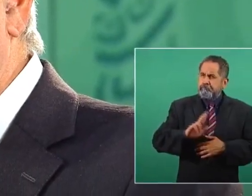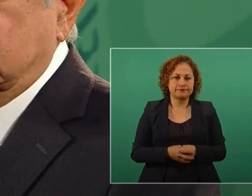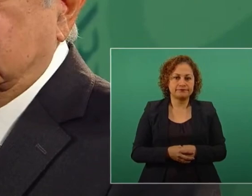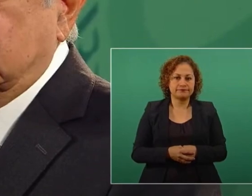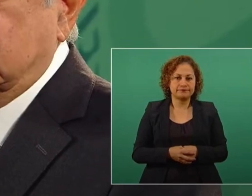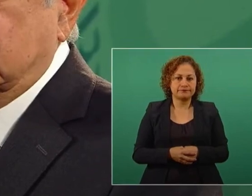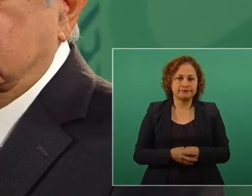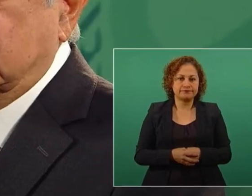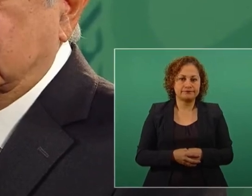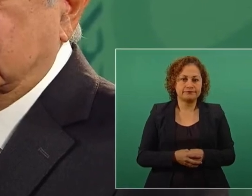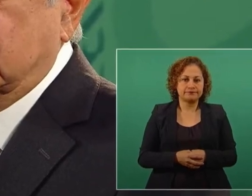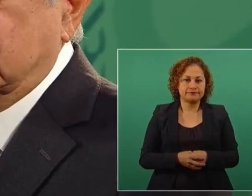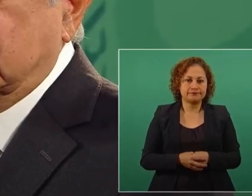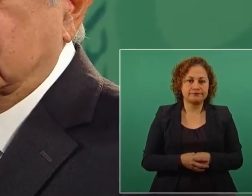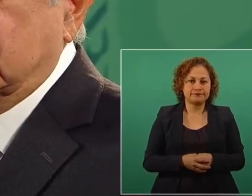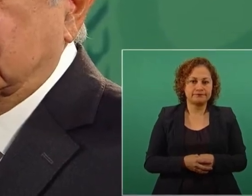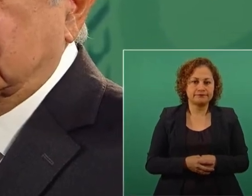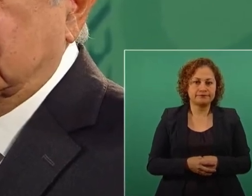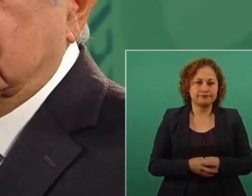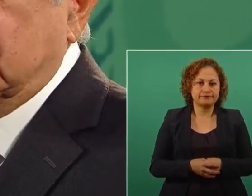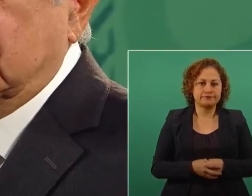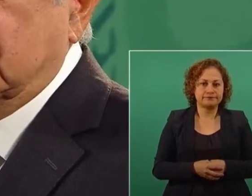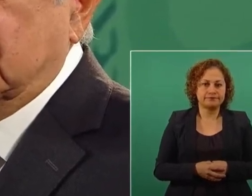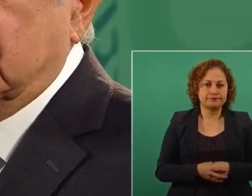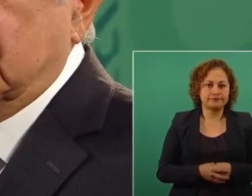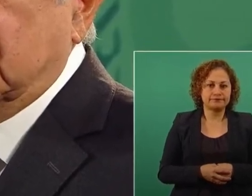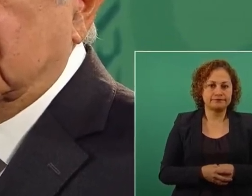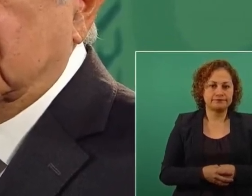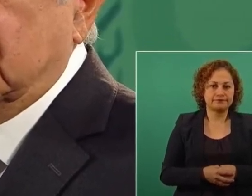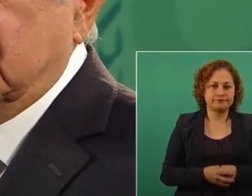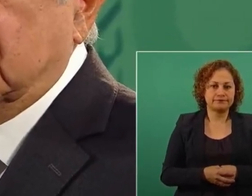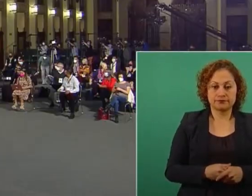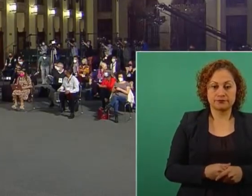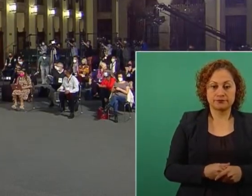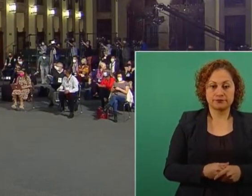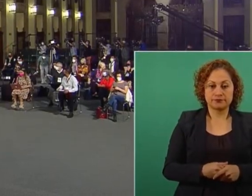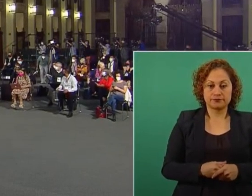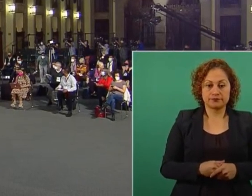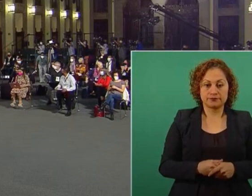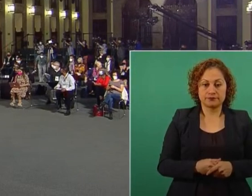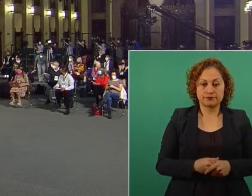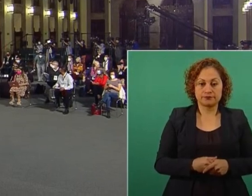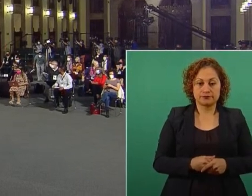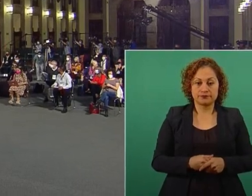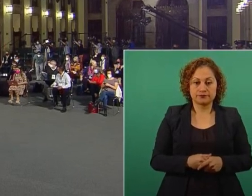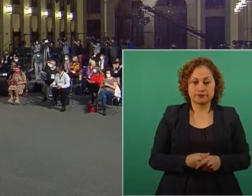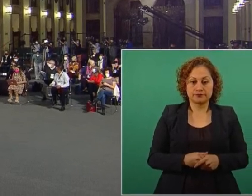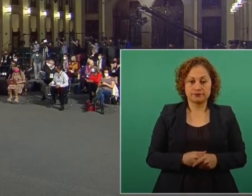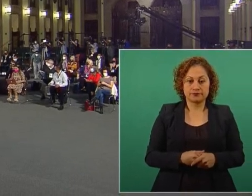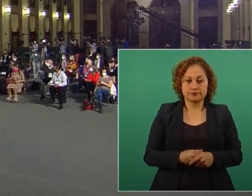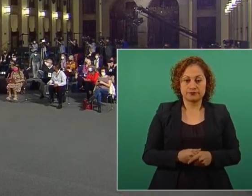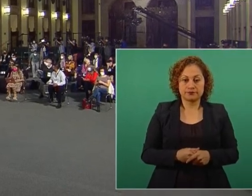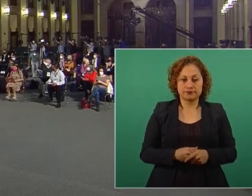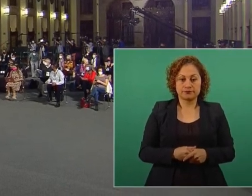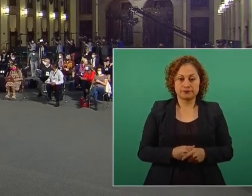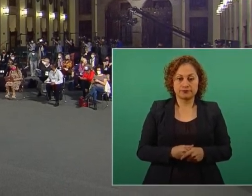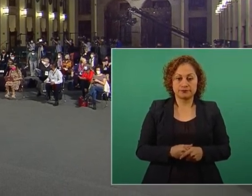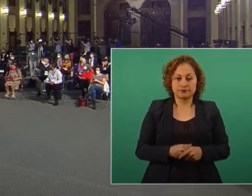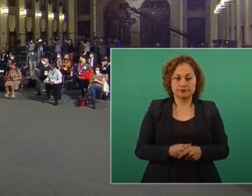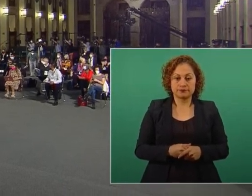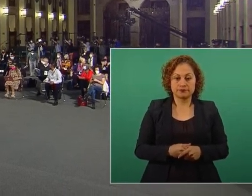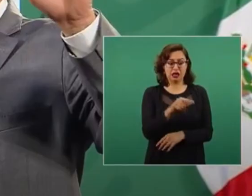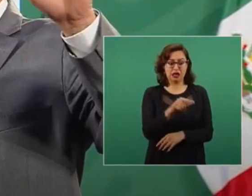de los mexicanos Devuelve lo que nos pertenece y lo que nos han robado